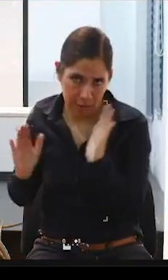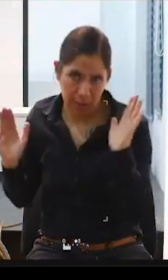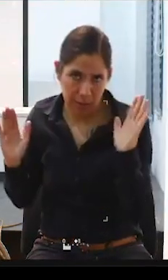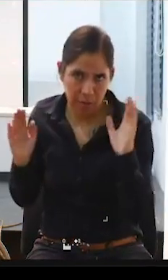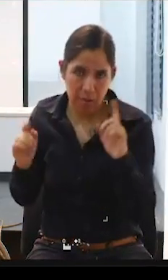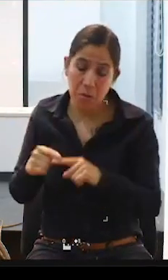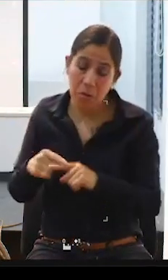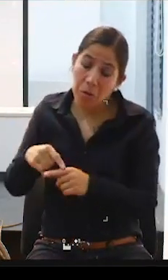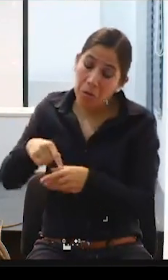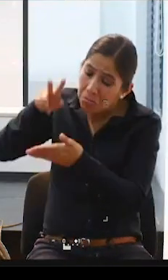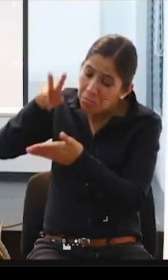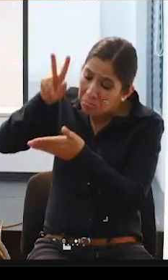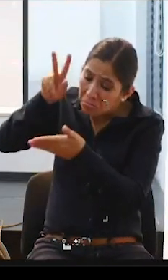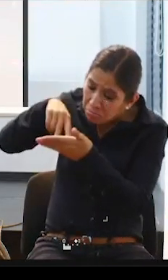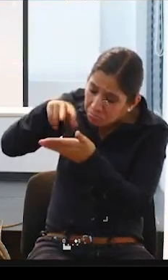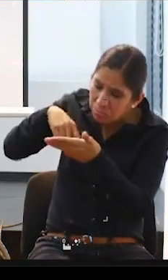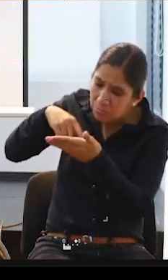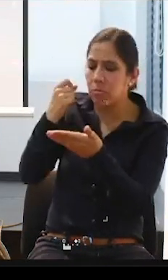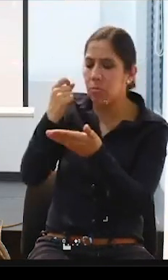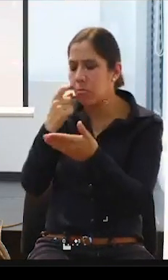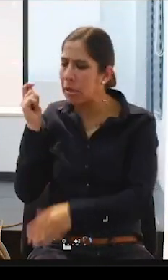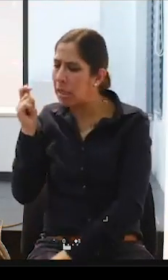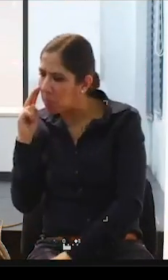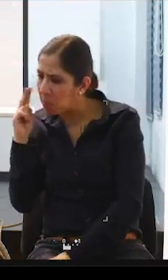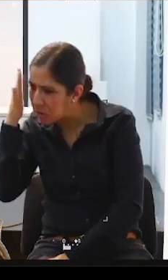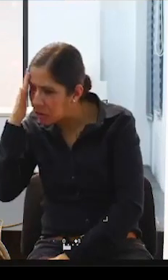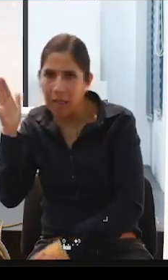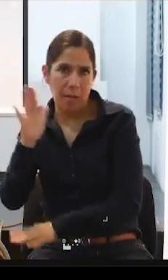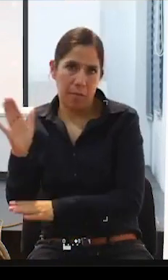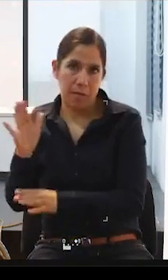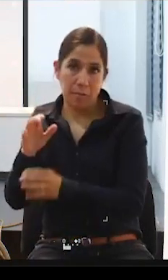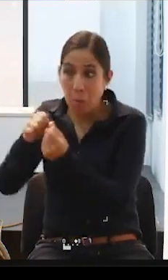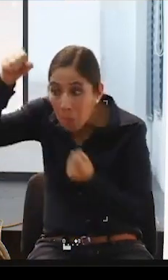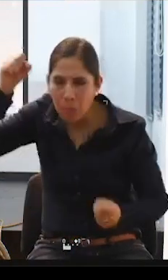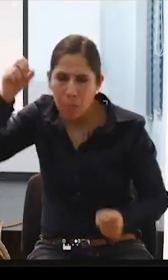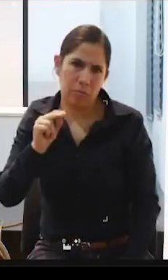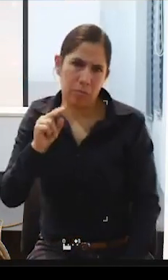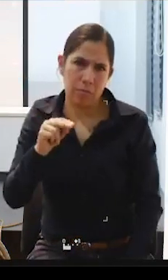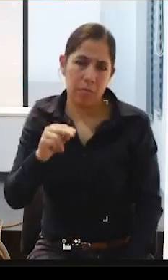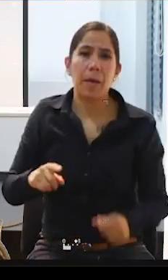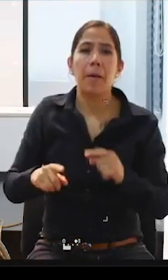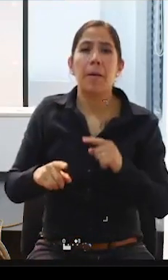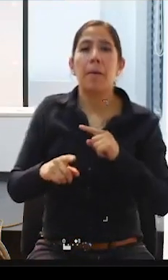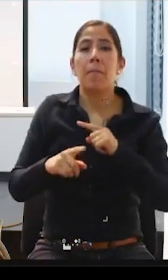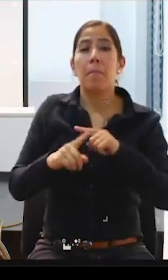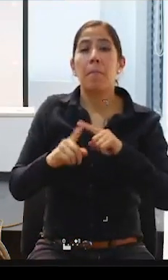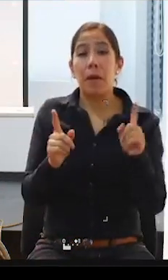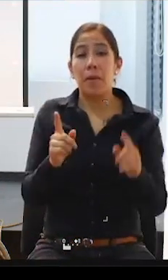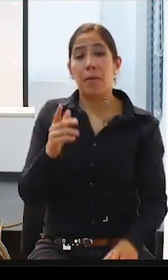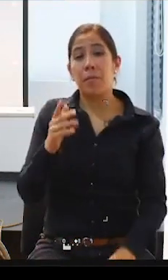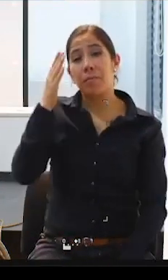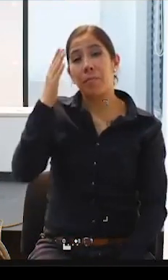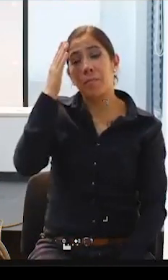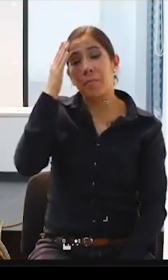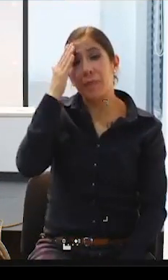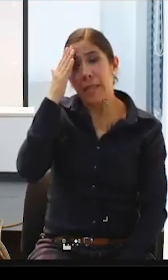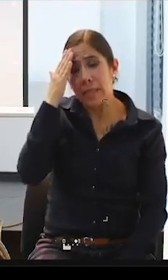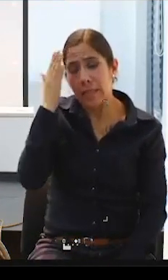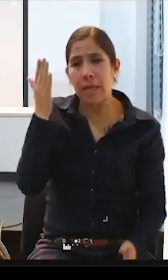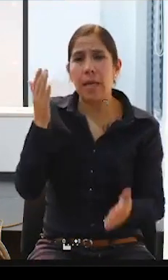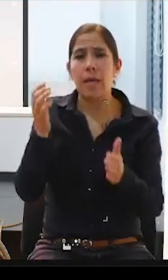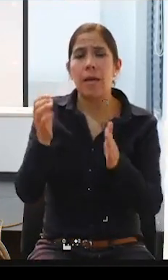muchos, muchos testimonios. Sí que he sabido de personas que por llegar tarde les han quitado las baterías de la silla.